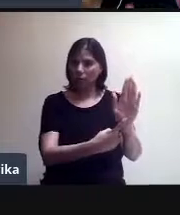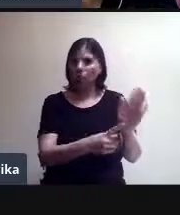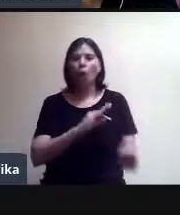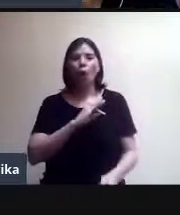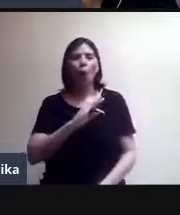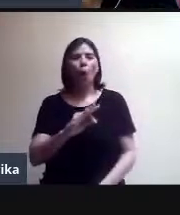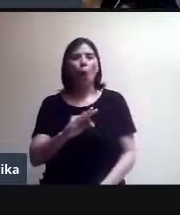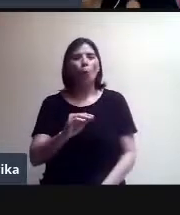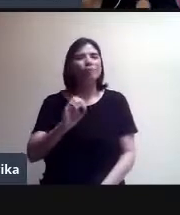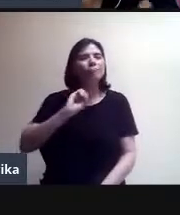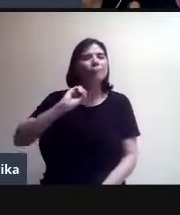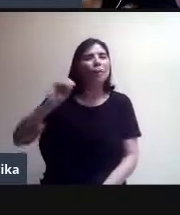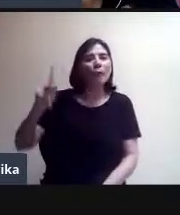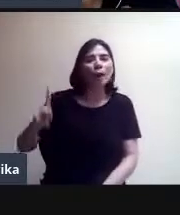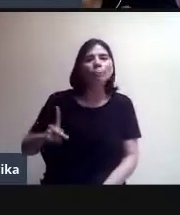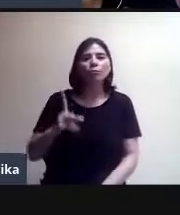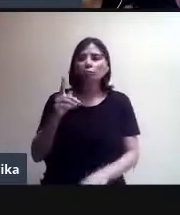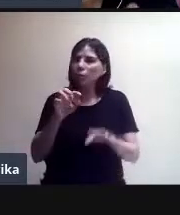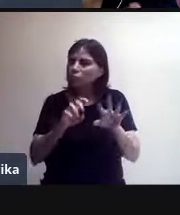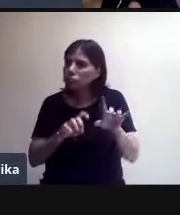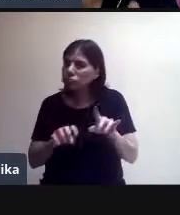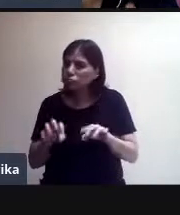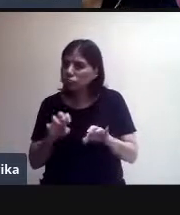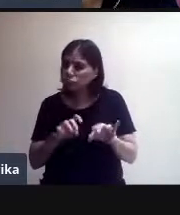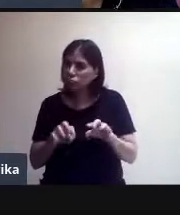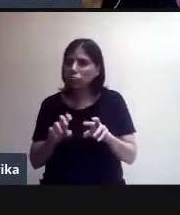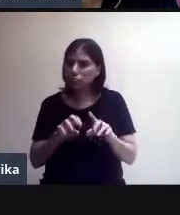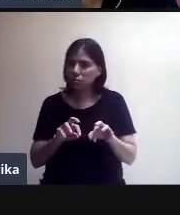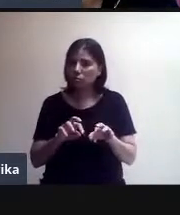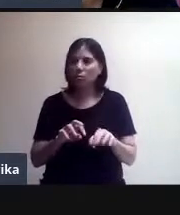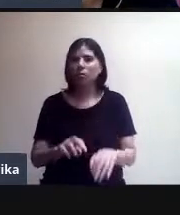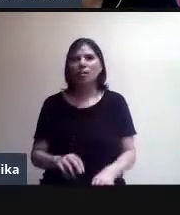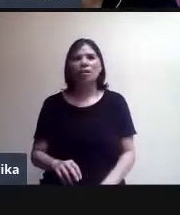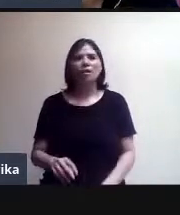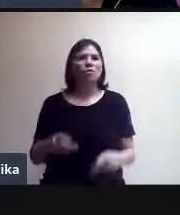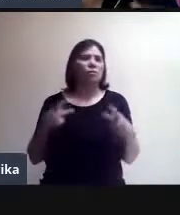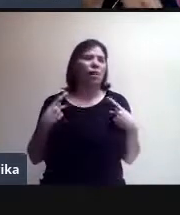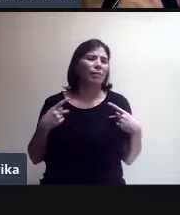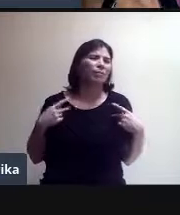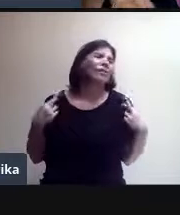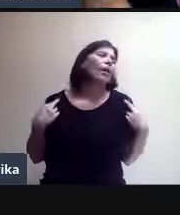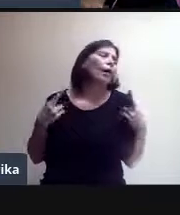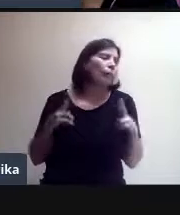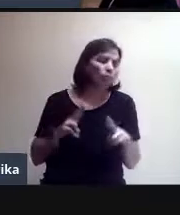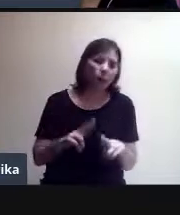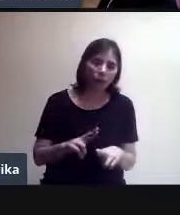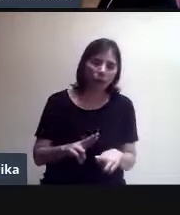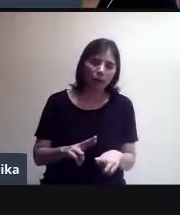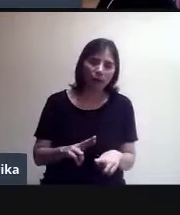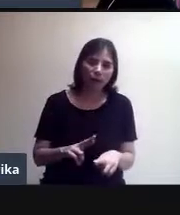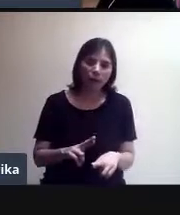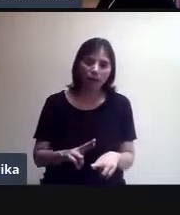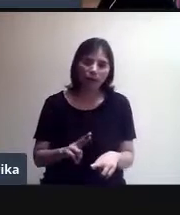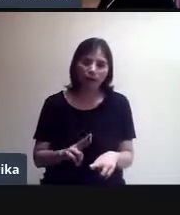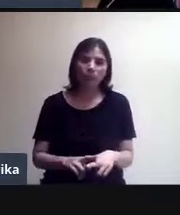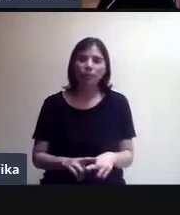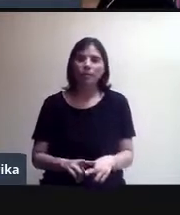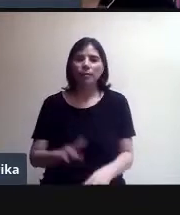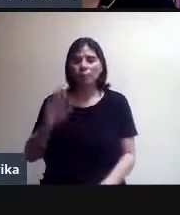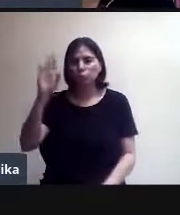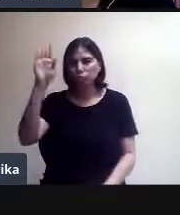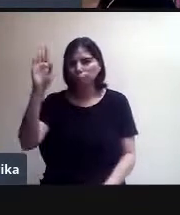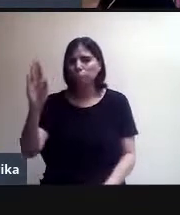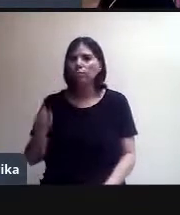través del chat y entonces la persona que está al frente, el maestro en este caso, pues, les va dando la palabra.